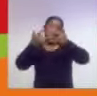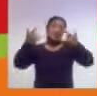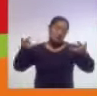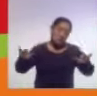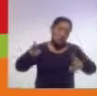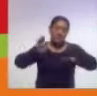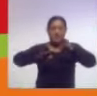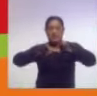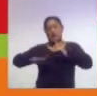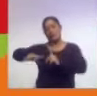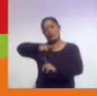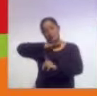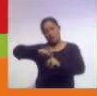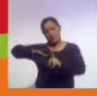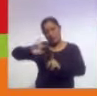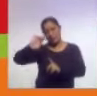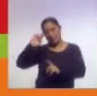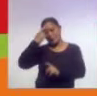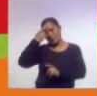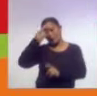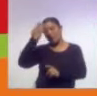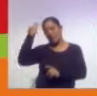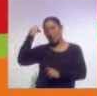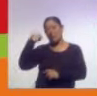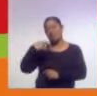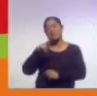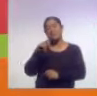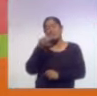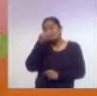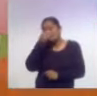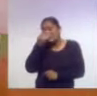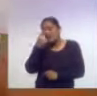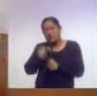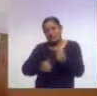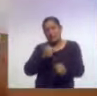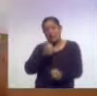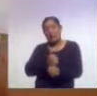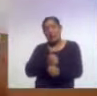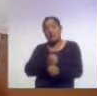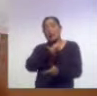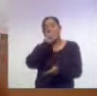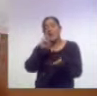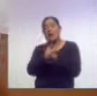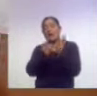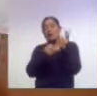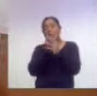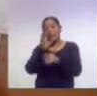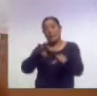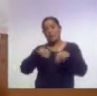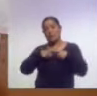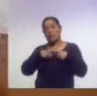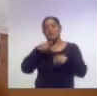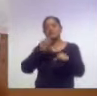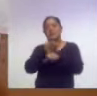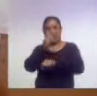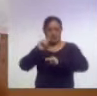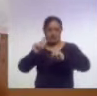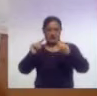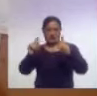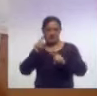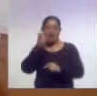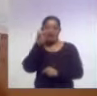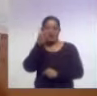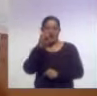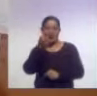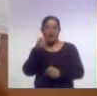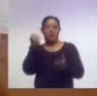unos meses, ya casi un año, ¿verdad?, de nuestra ley de adopciones en el Estado de Tlaxcala, que, por supuesto, pone al Estado